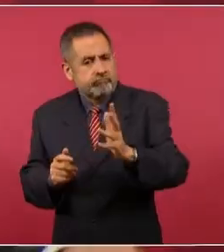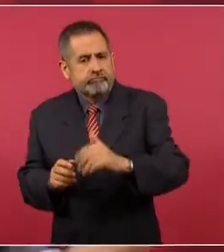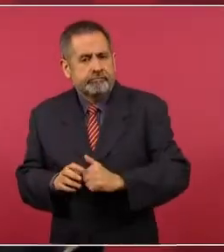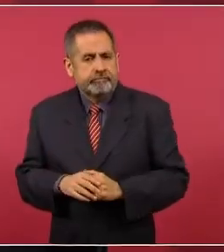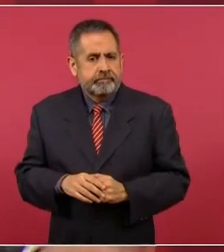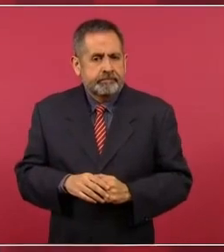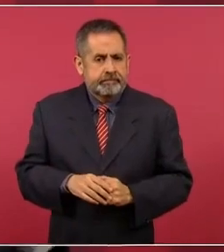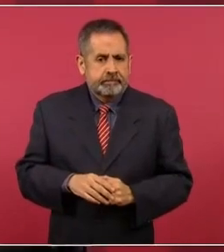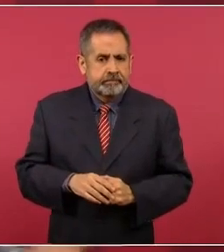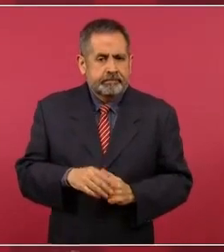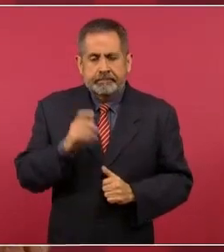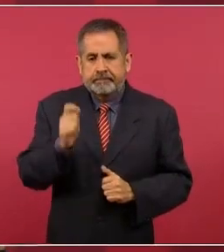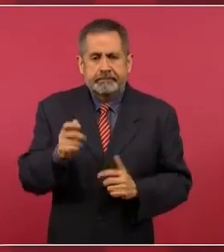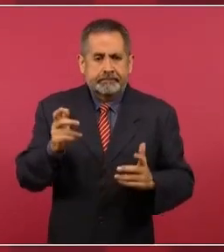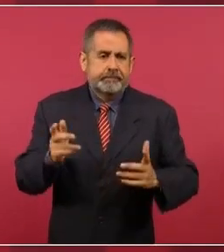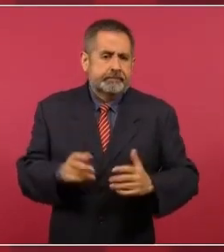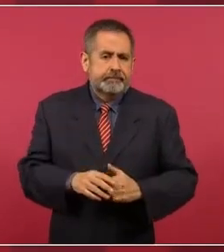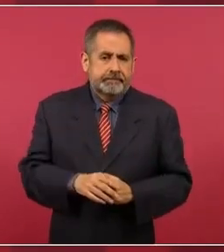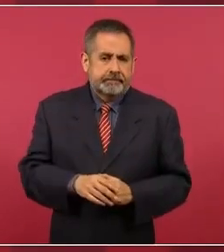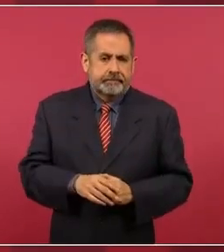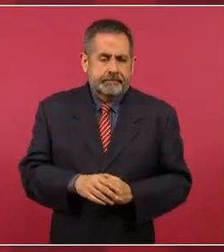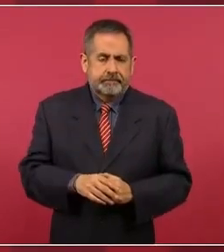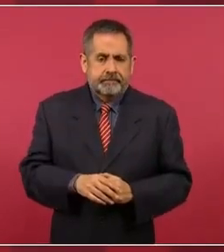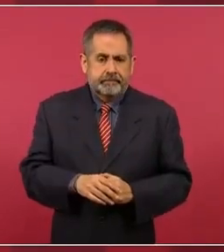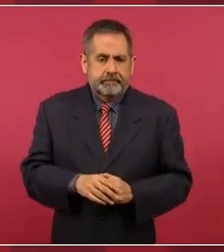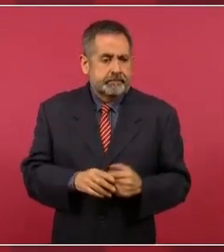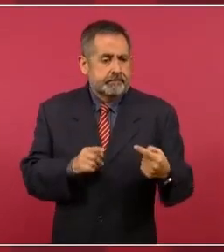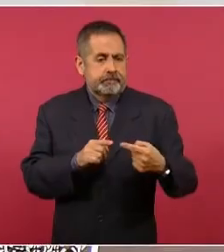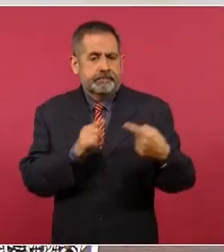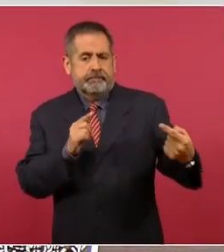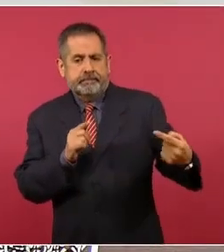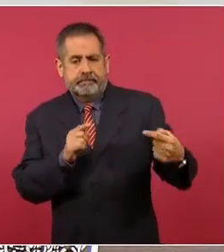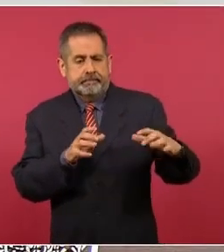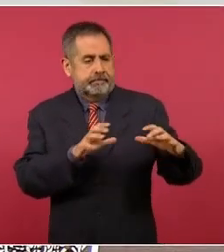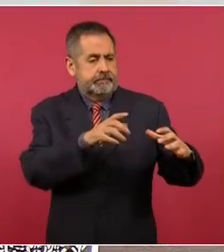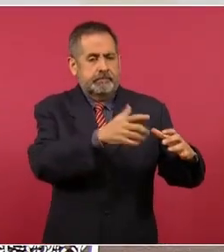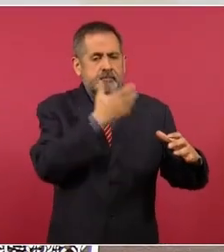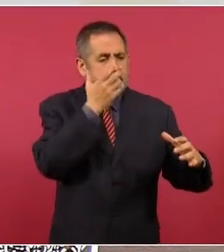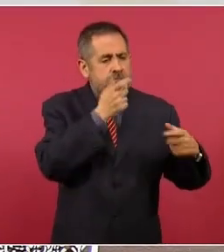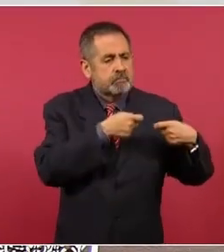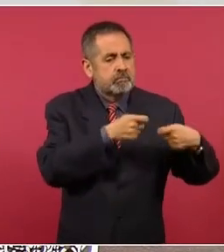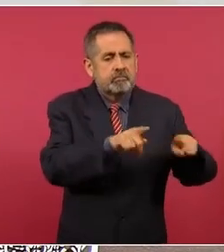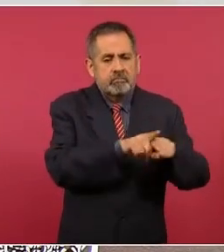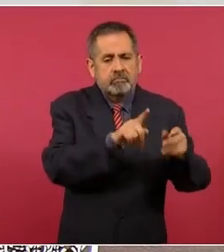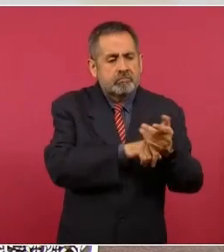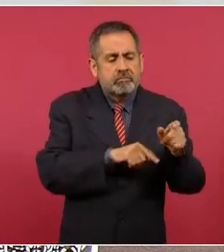que nuestros adversarios, los conservadores,